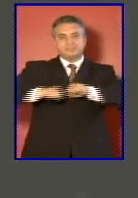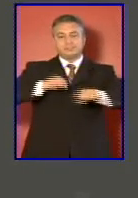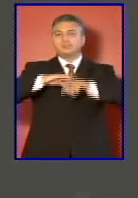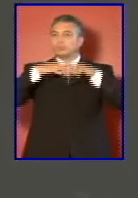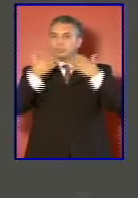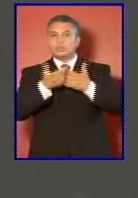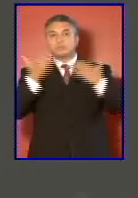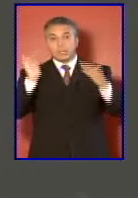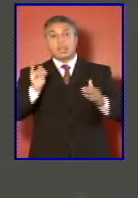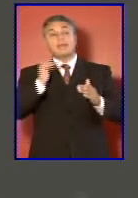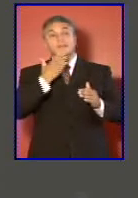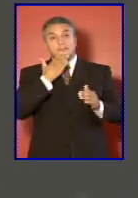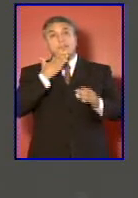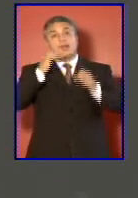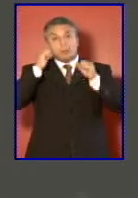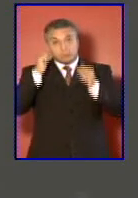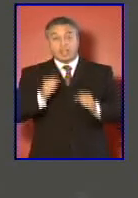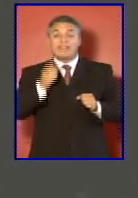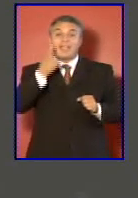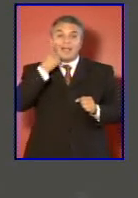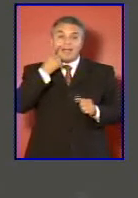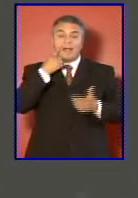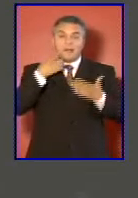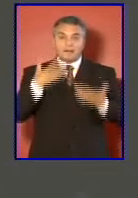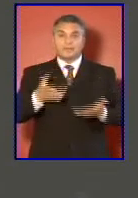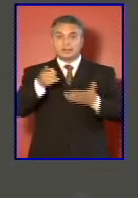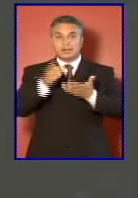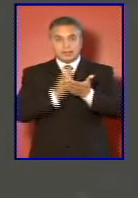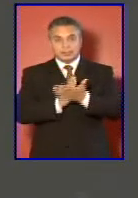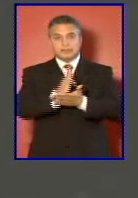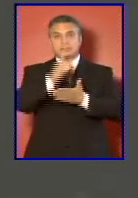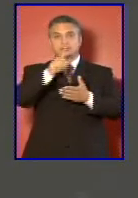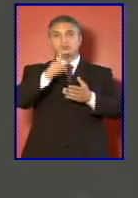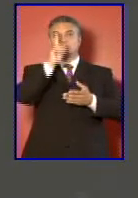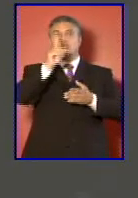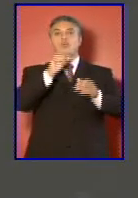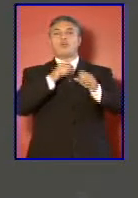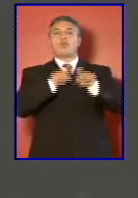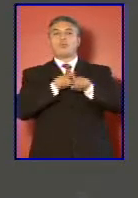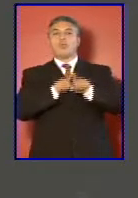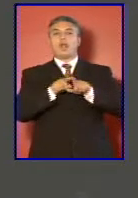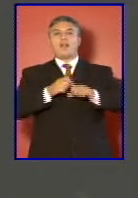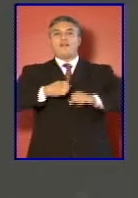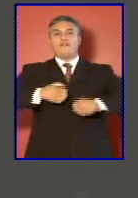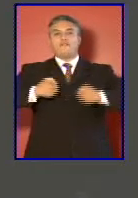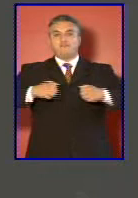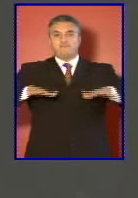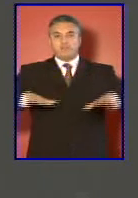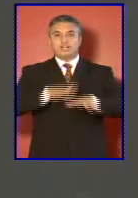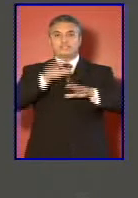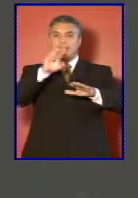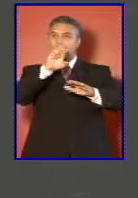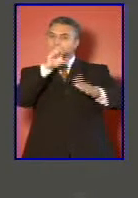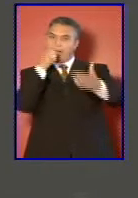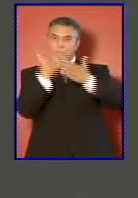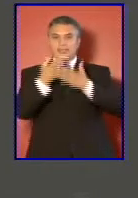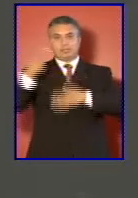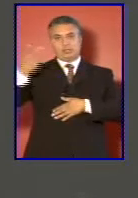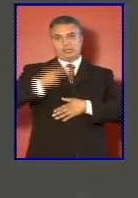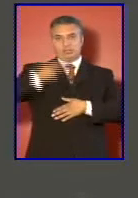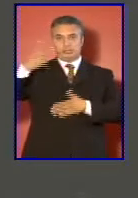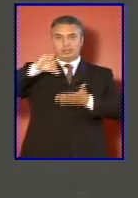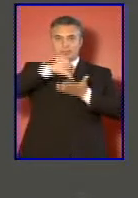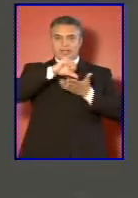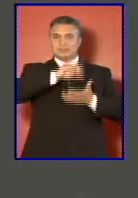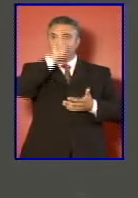y la factibilidad de iniciar la conformación de una fuerza de paz combinada entre los dos países similar a la